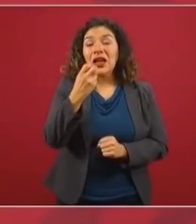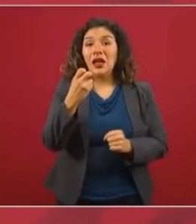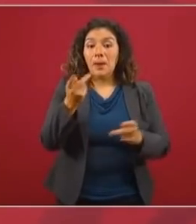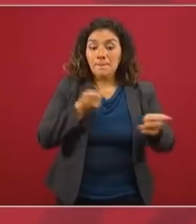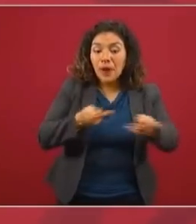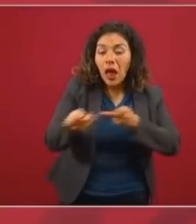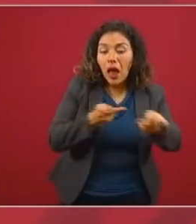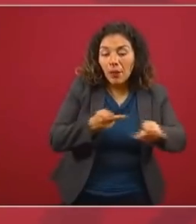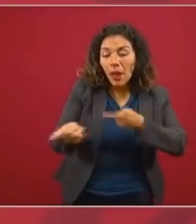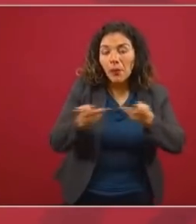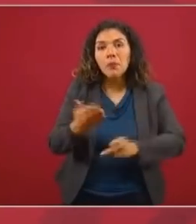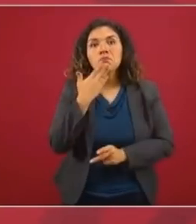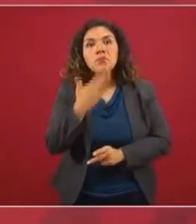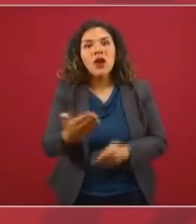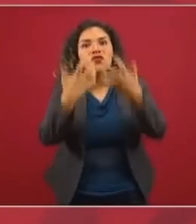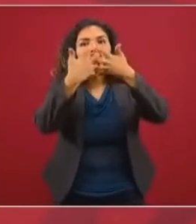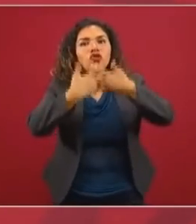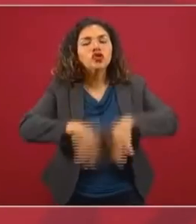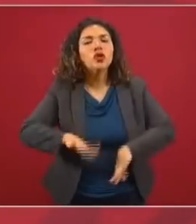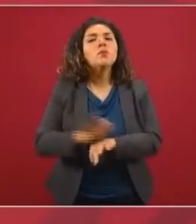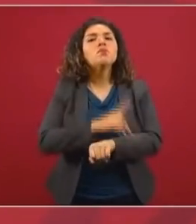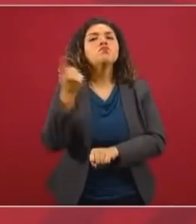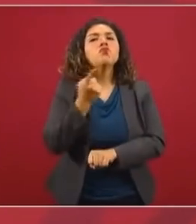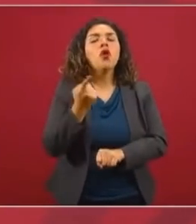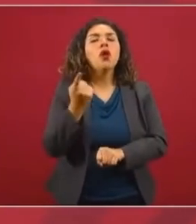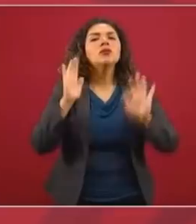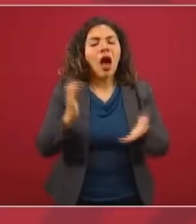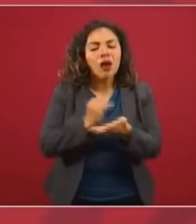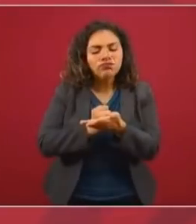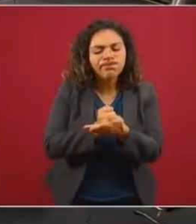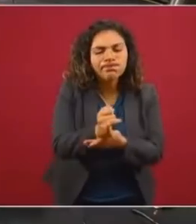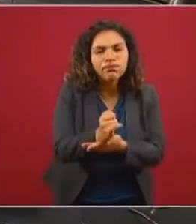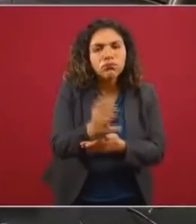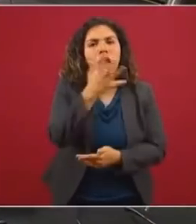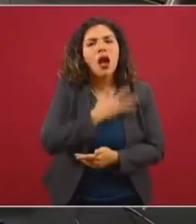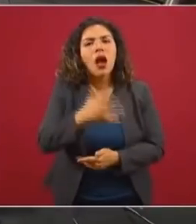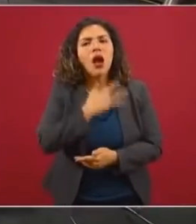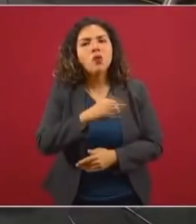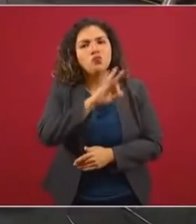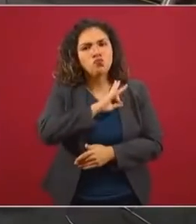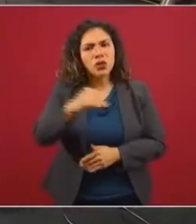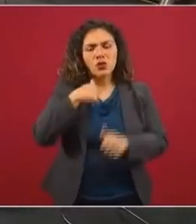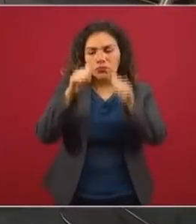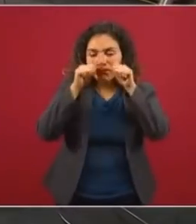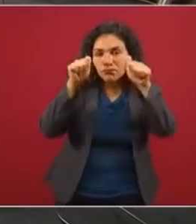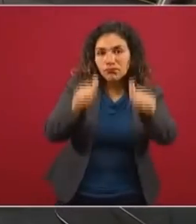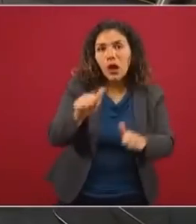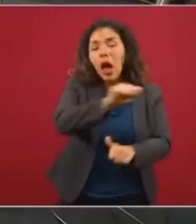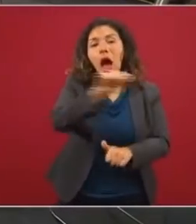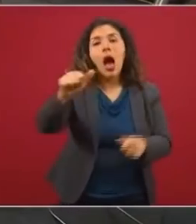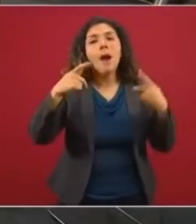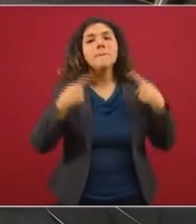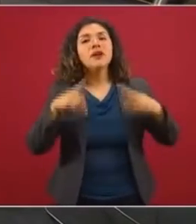funcionado porque se decidió hacerle caso a los